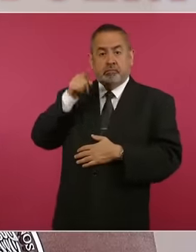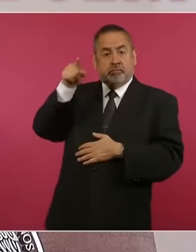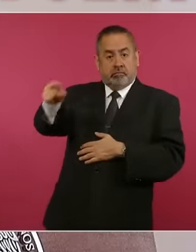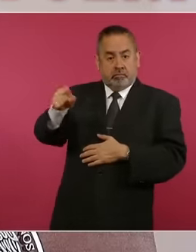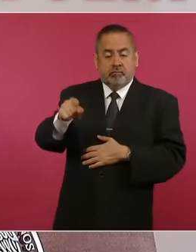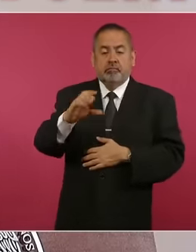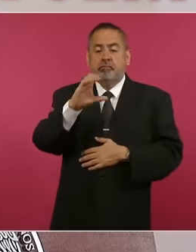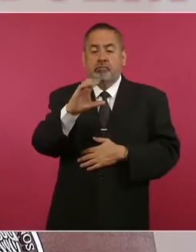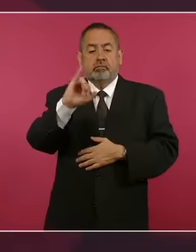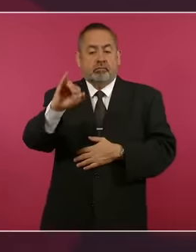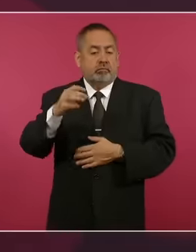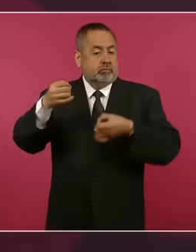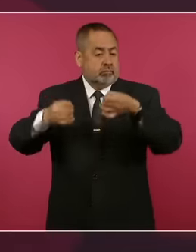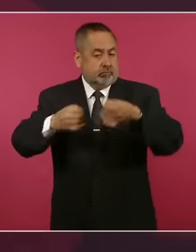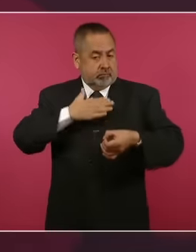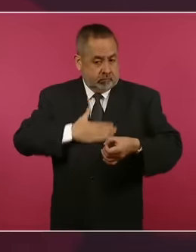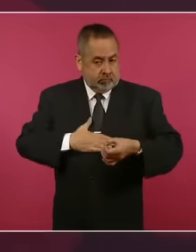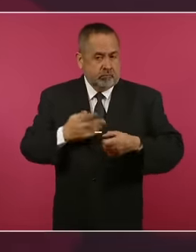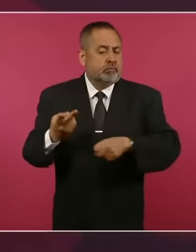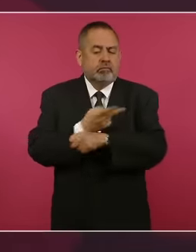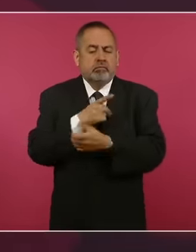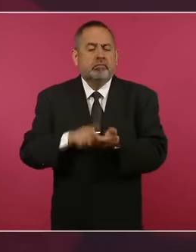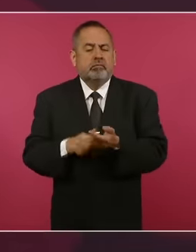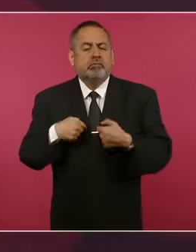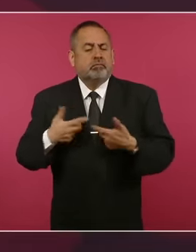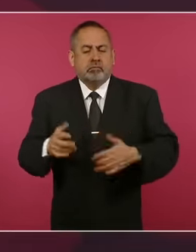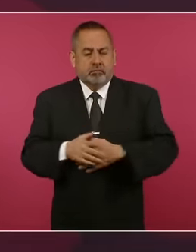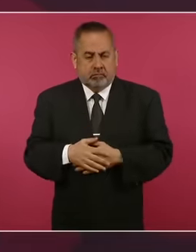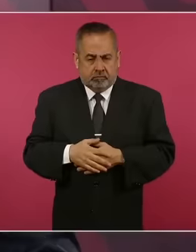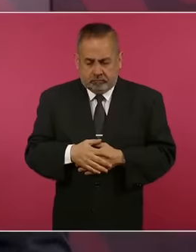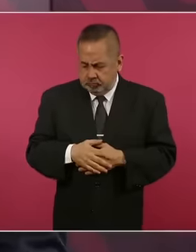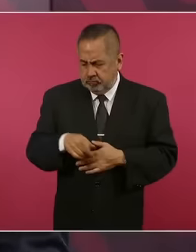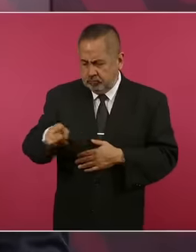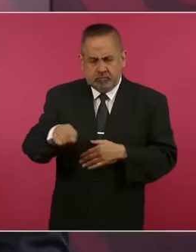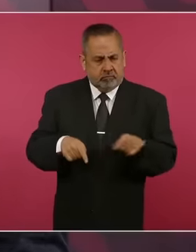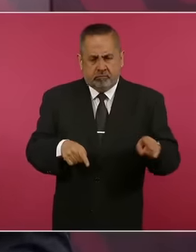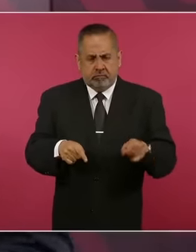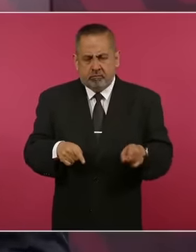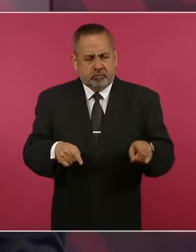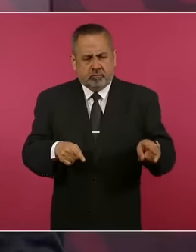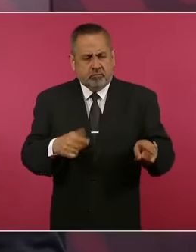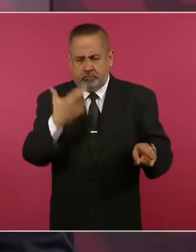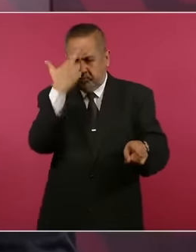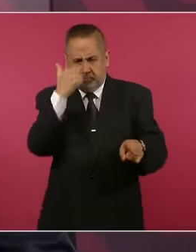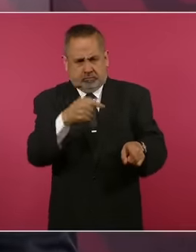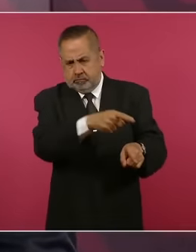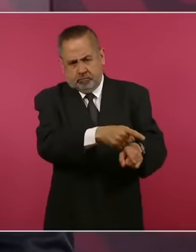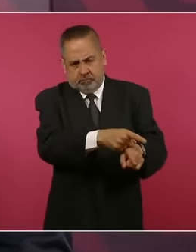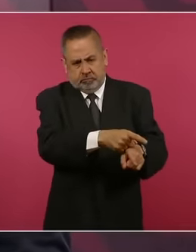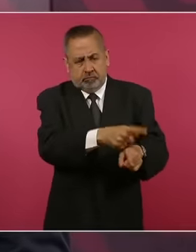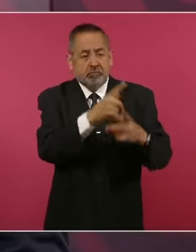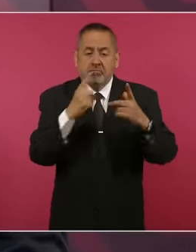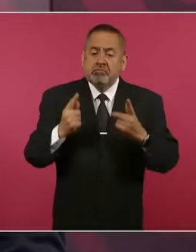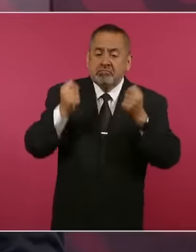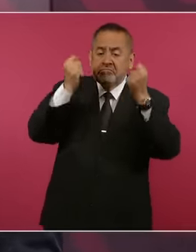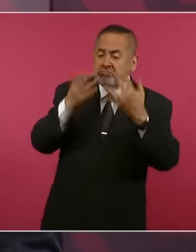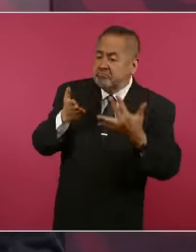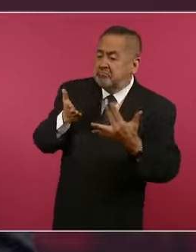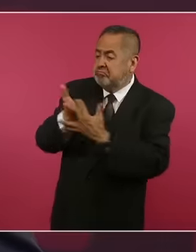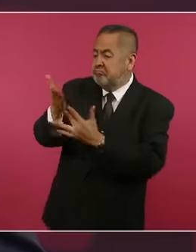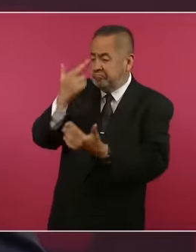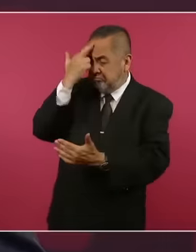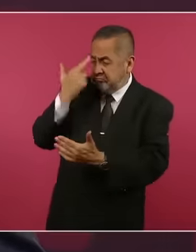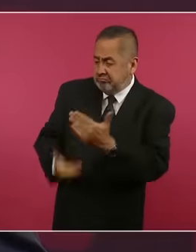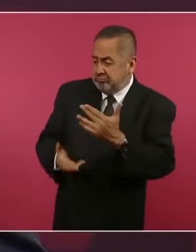de Justicia? Establecer que sin duda y sin justificación alguna la violación a la Convención de